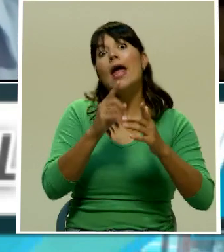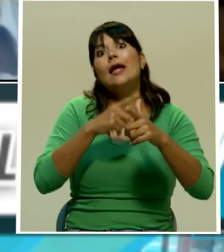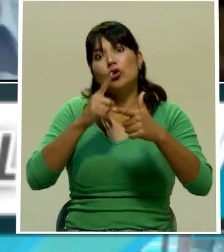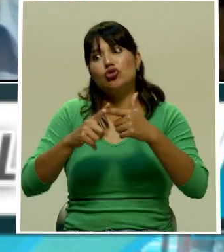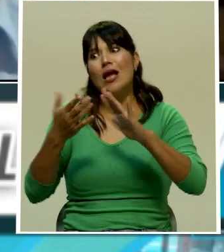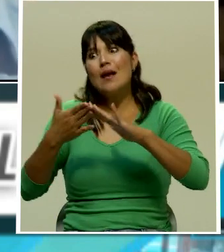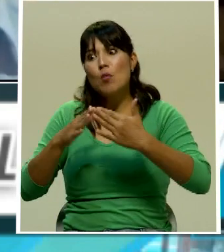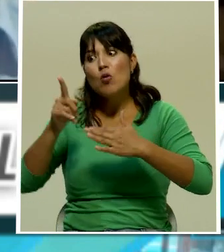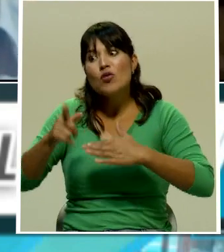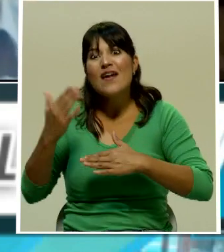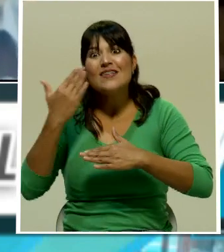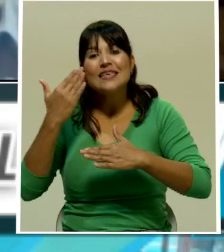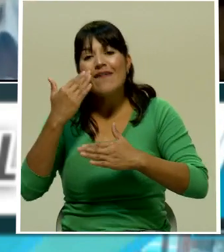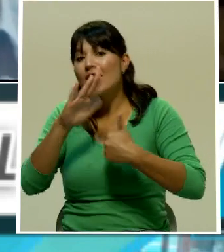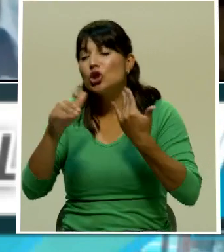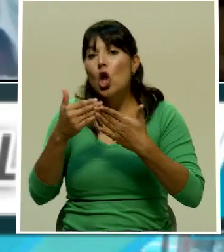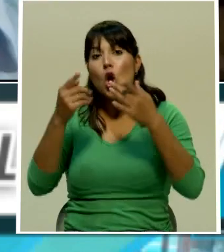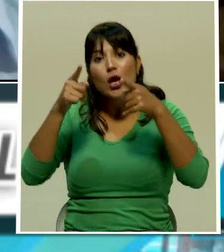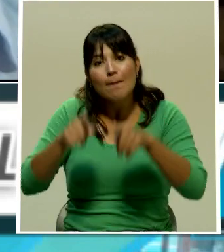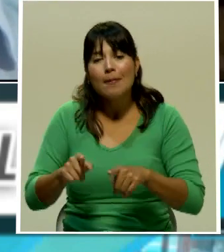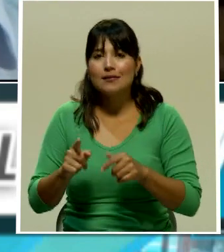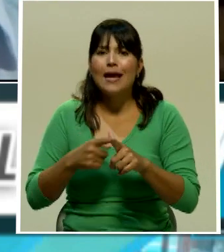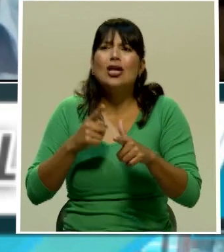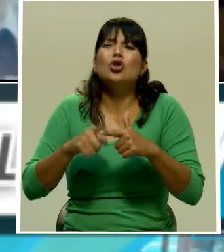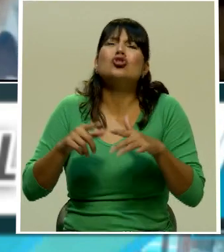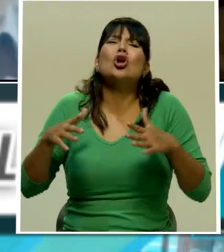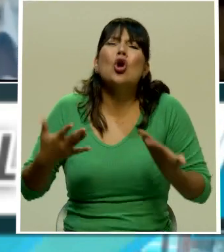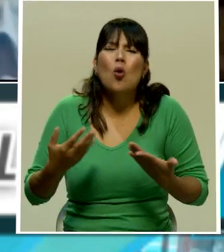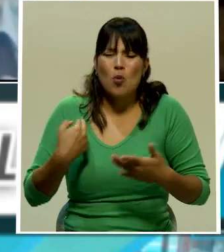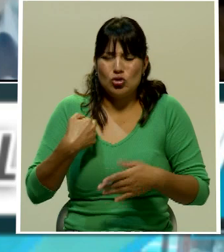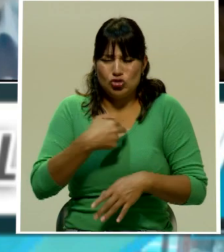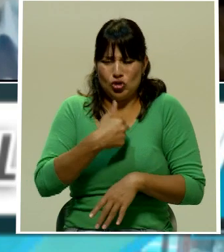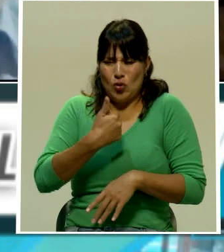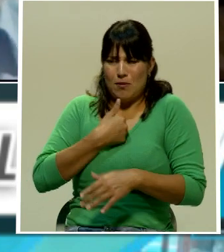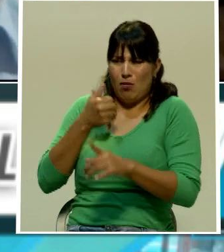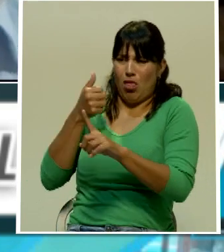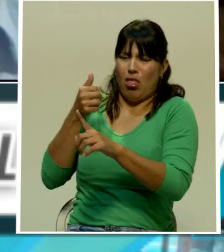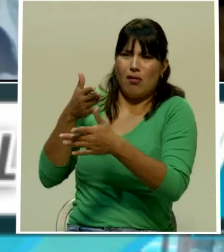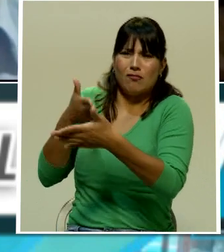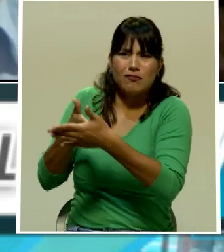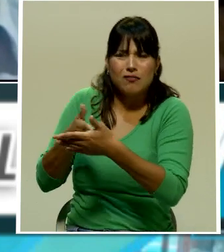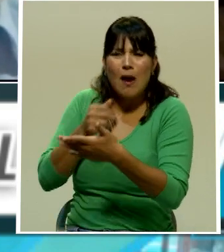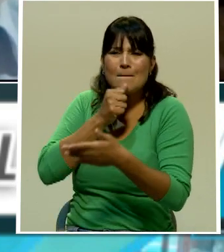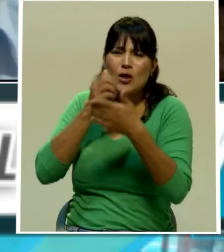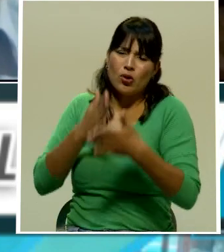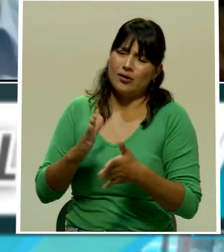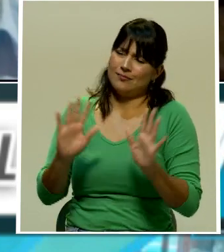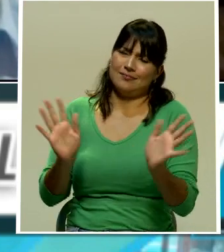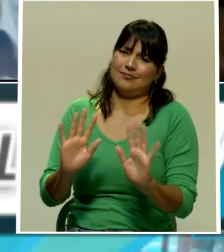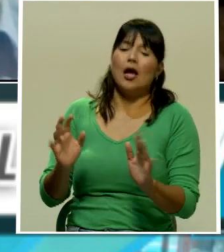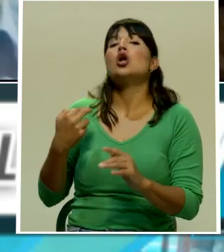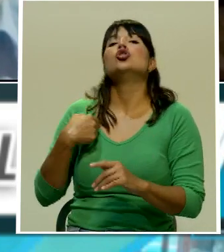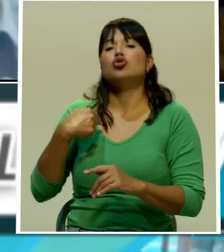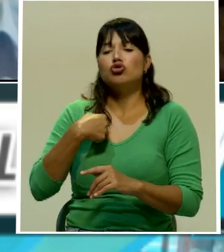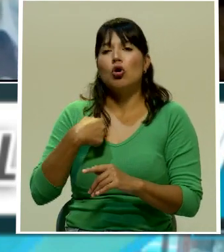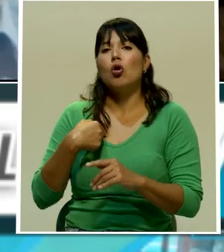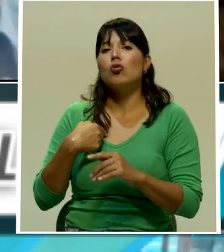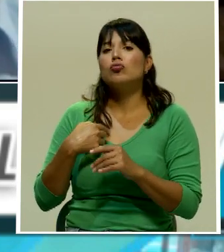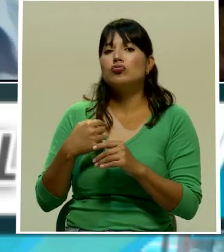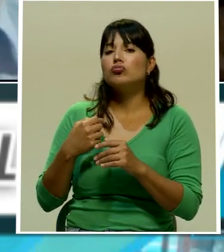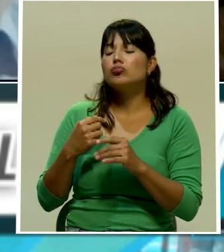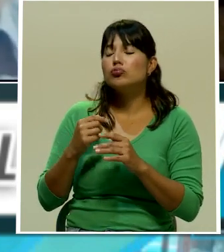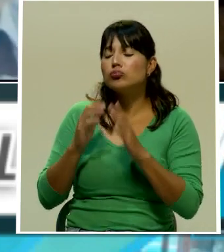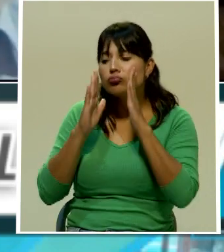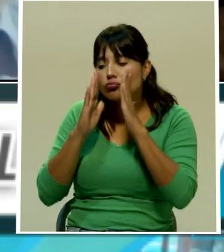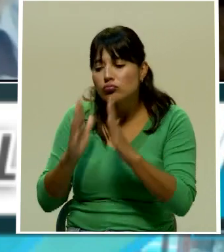entonces ¿cómo vamos a maltratar a la prensa? ¿cómo vamos a limitarle sus funciones? yo en eso estoy totalmente identificado con la propuesta